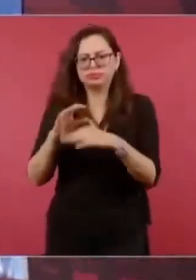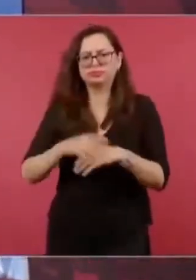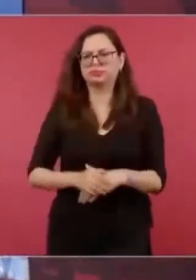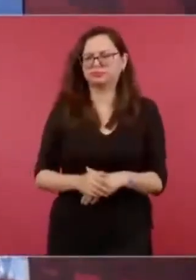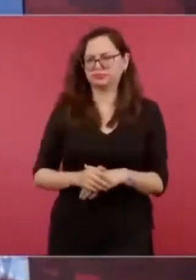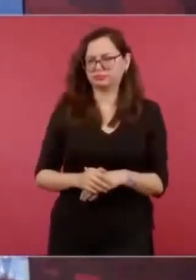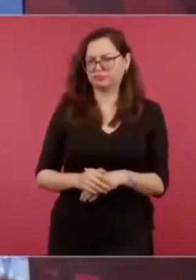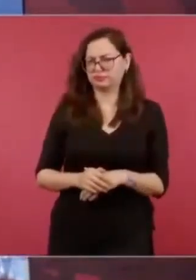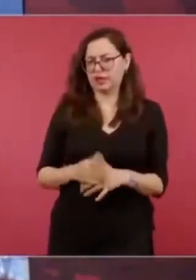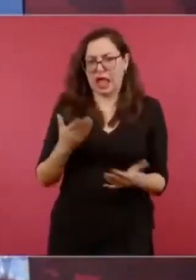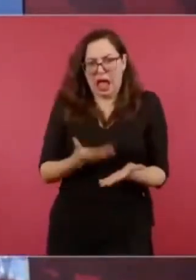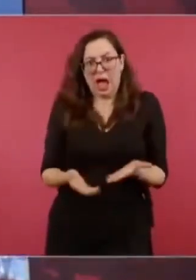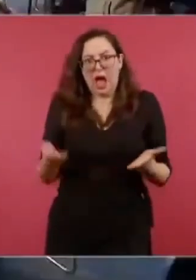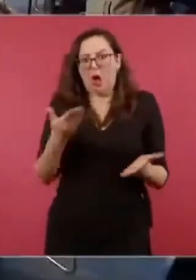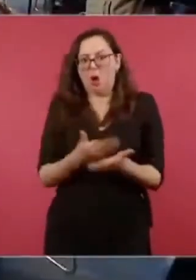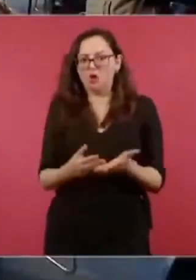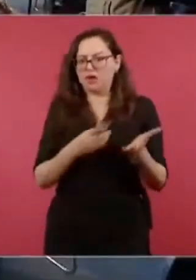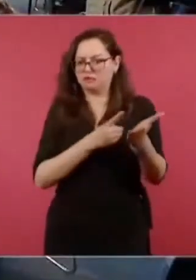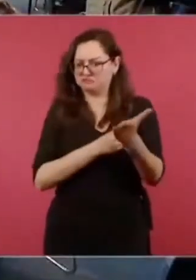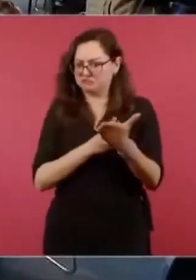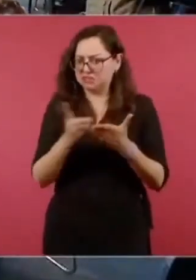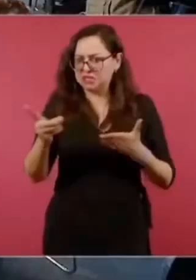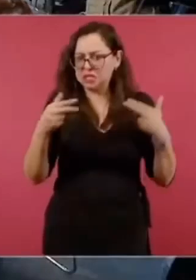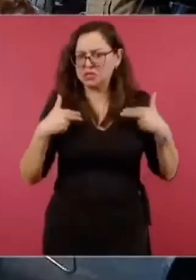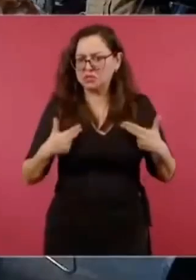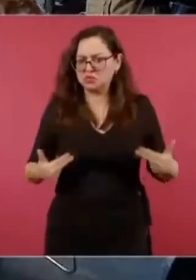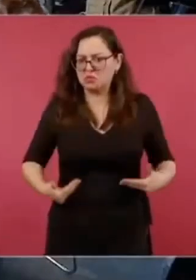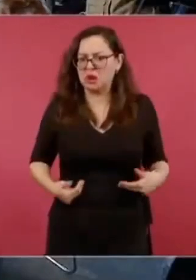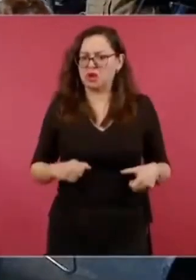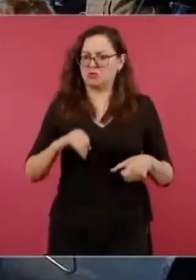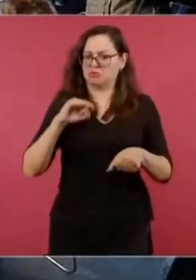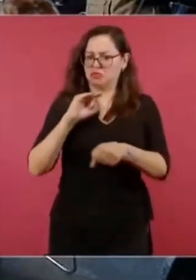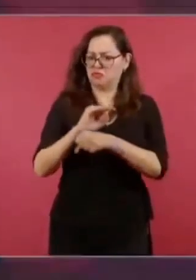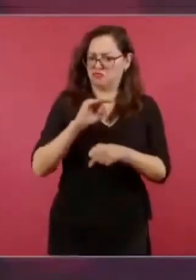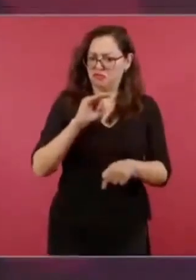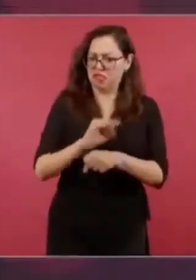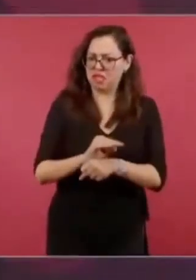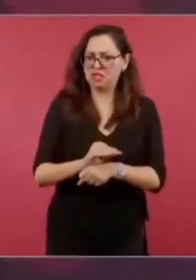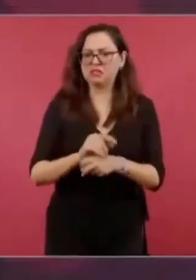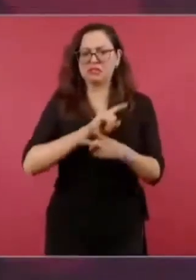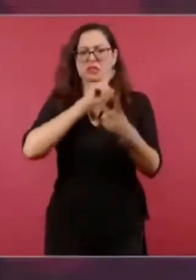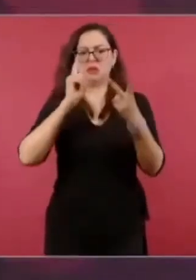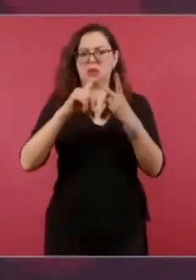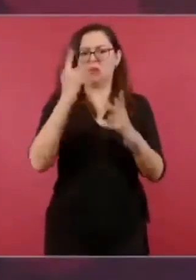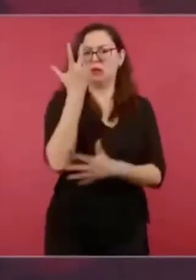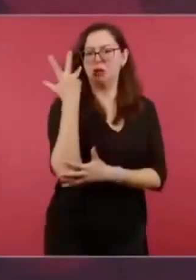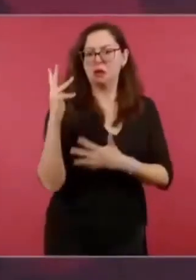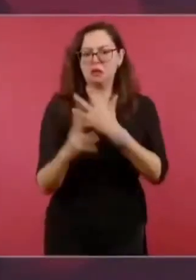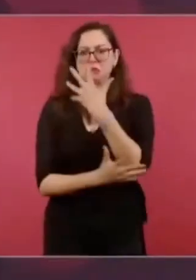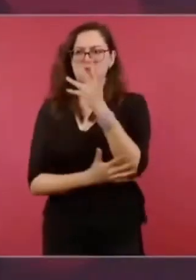humanos, los que supuestamente defienden un medio ambiente.